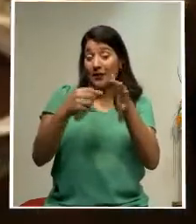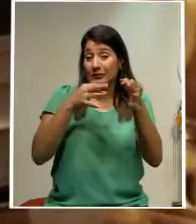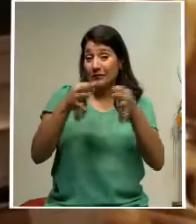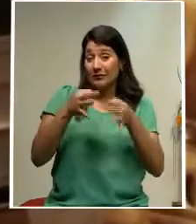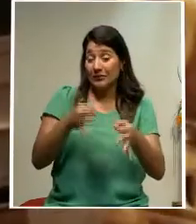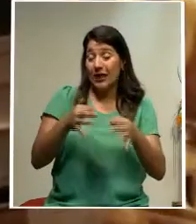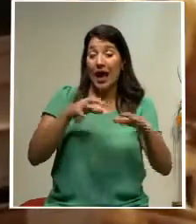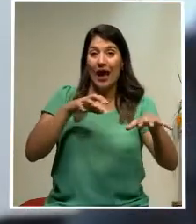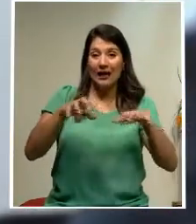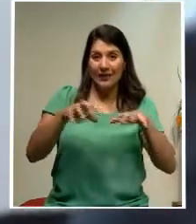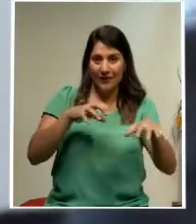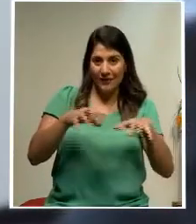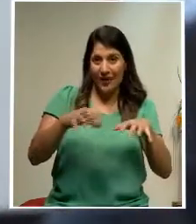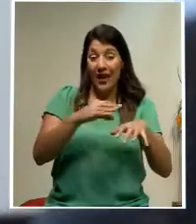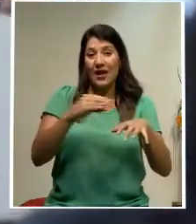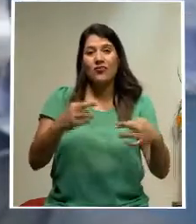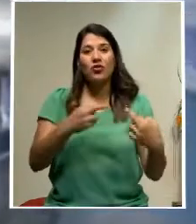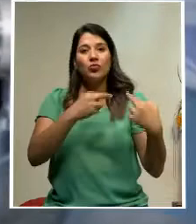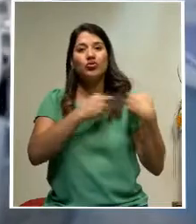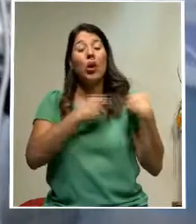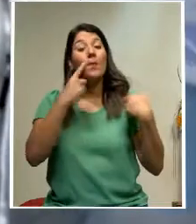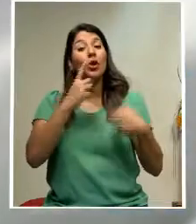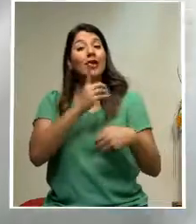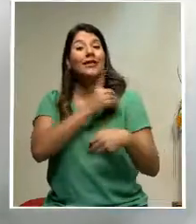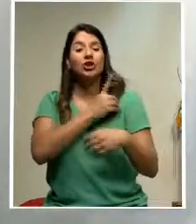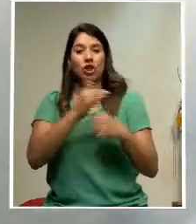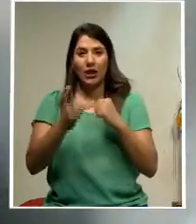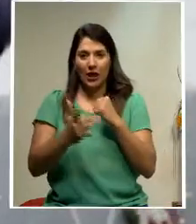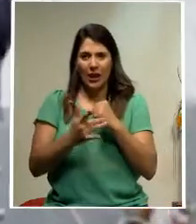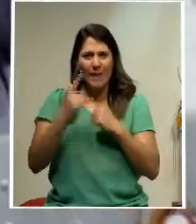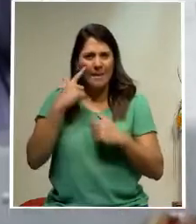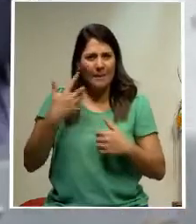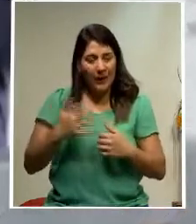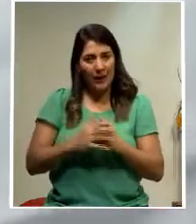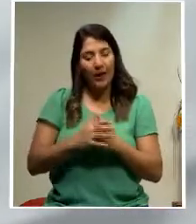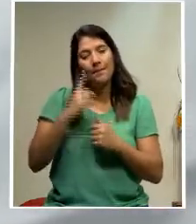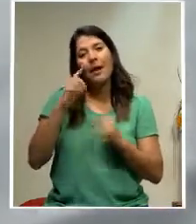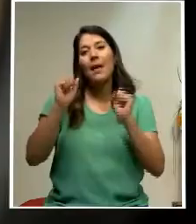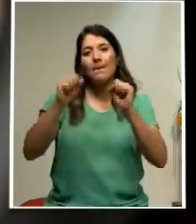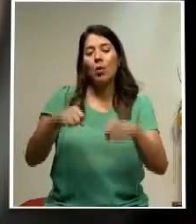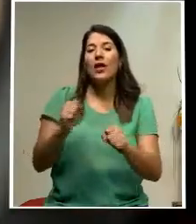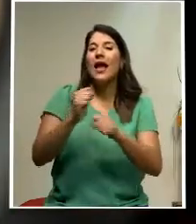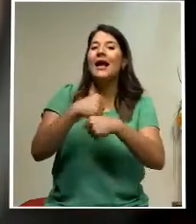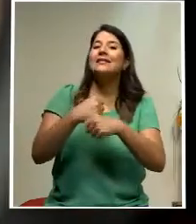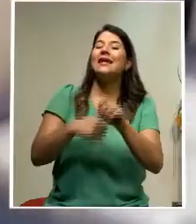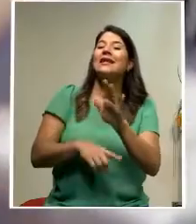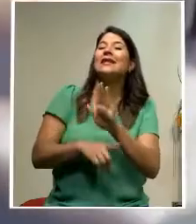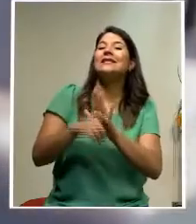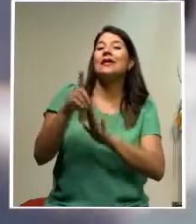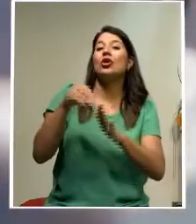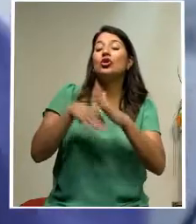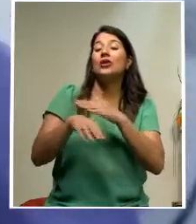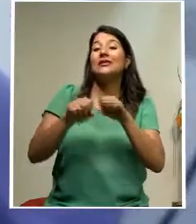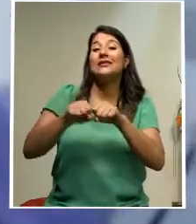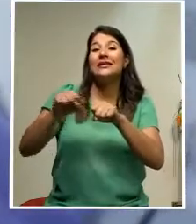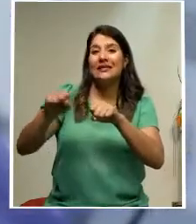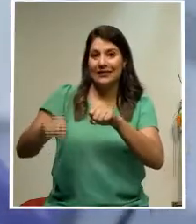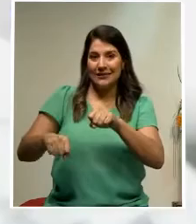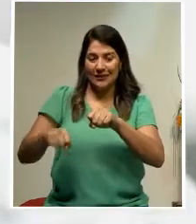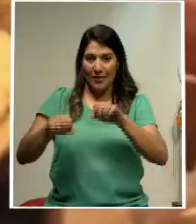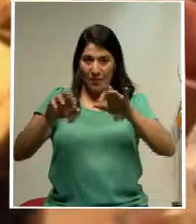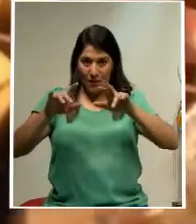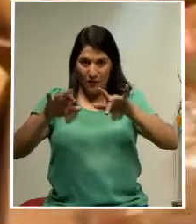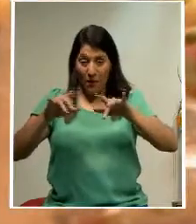plazos y responsabilidades de la Dirección de Tecnologías con el fin de que se lleve a cabo los desarrollos en los sistemas informáticos que permitan